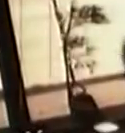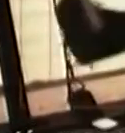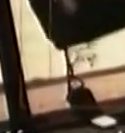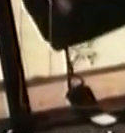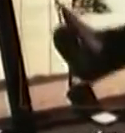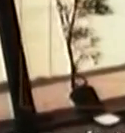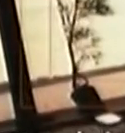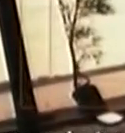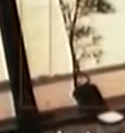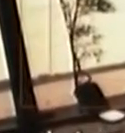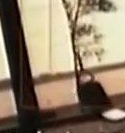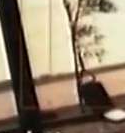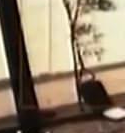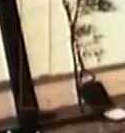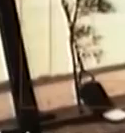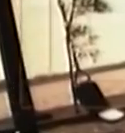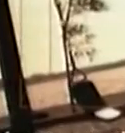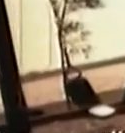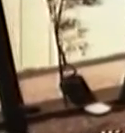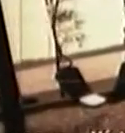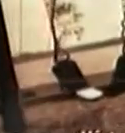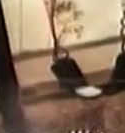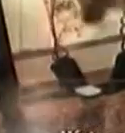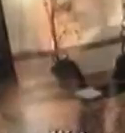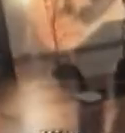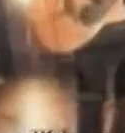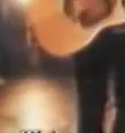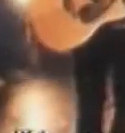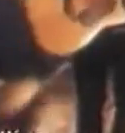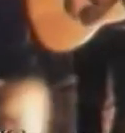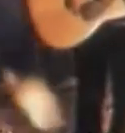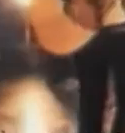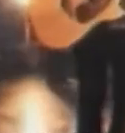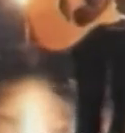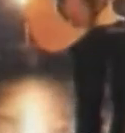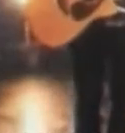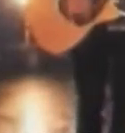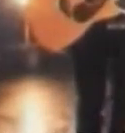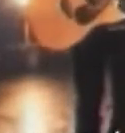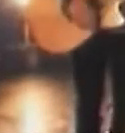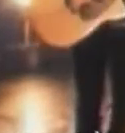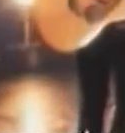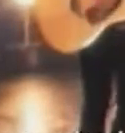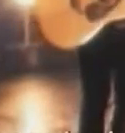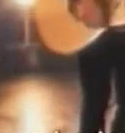llena de esperanza y volver a